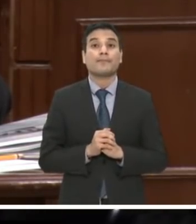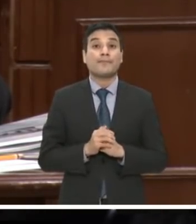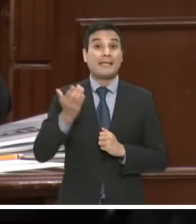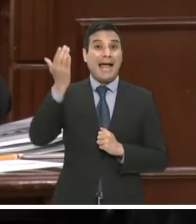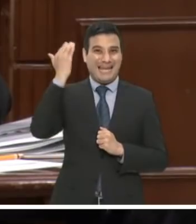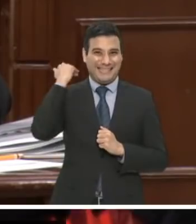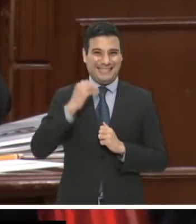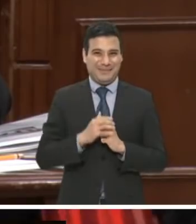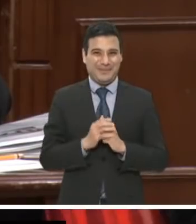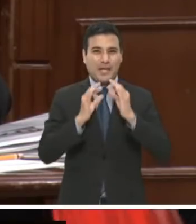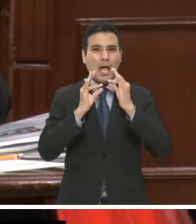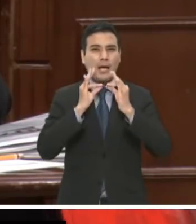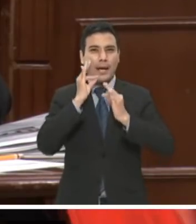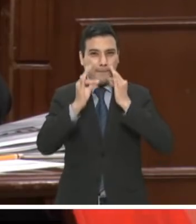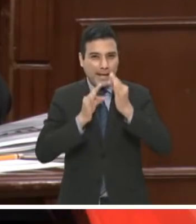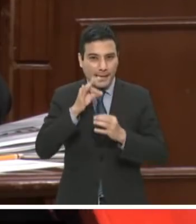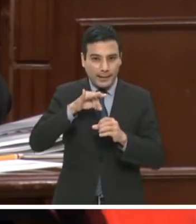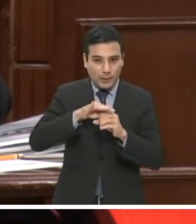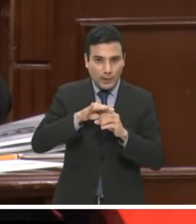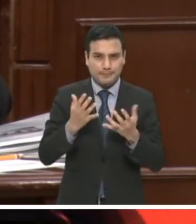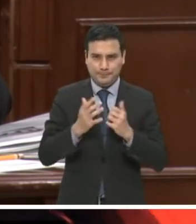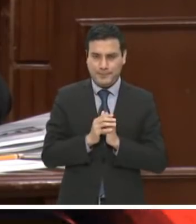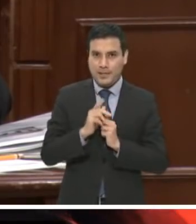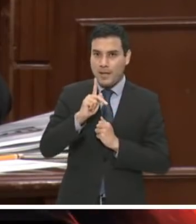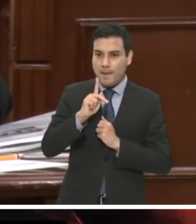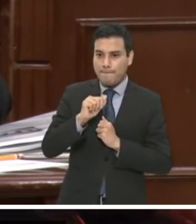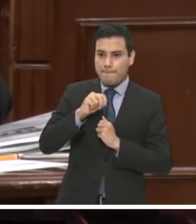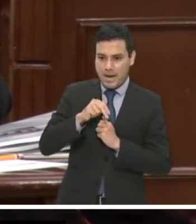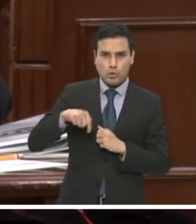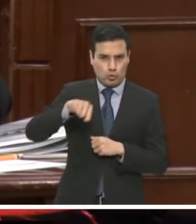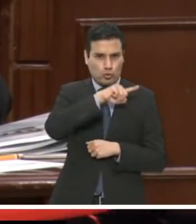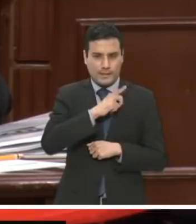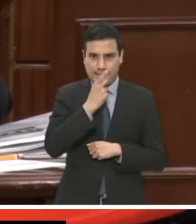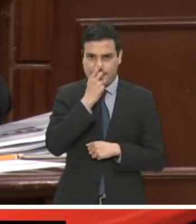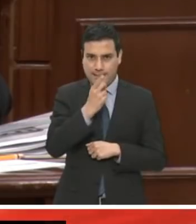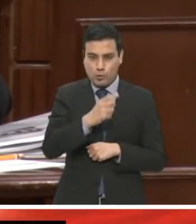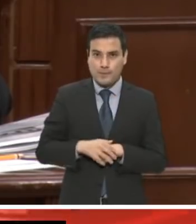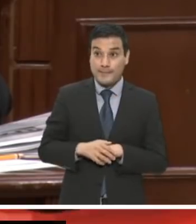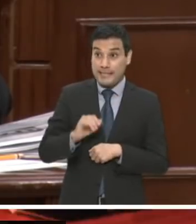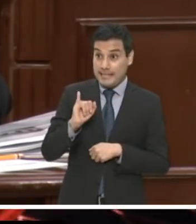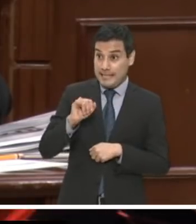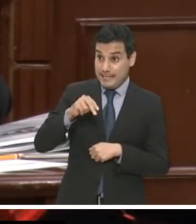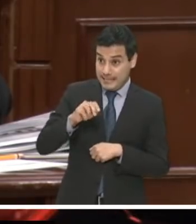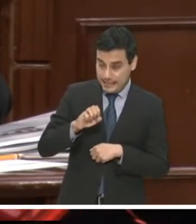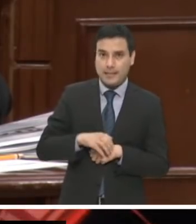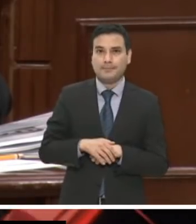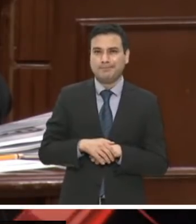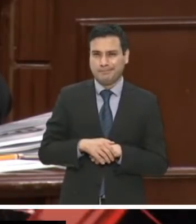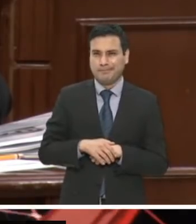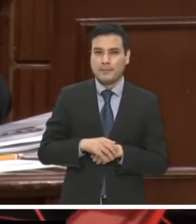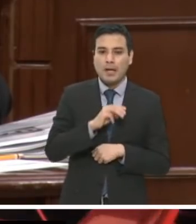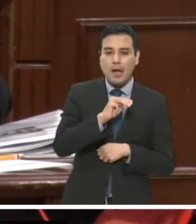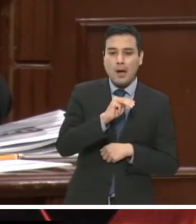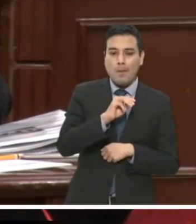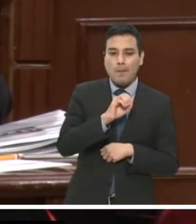campaña electoral en Acción Nacional, señalamos que ese instituto político, que este partido de Morena, tenía una